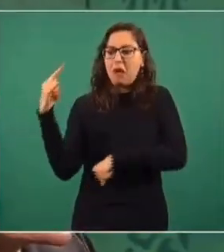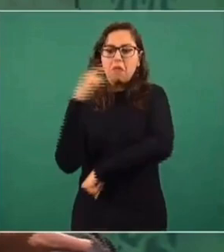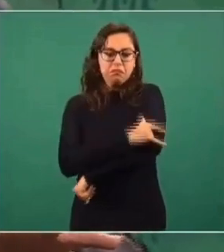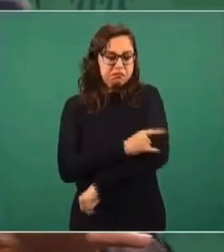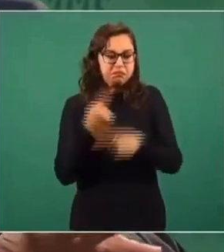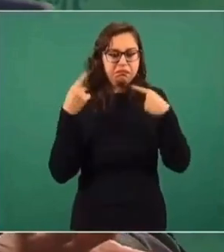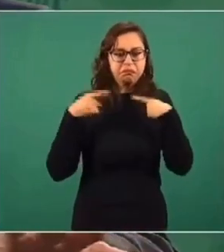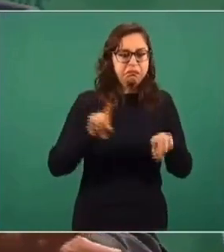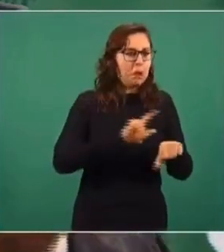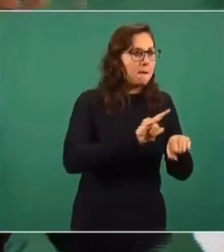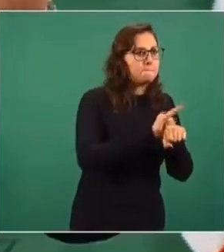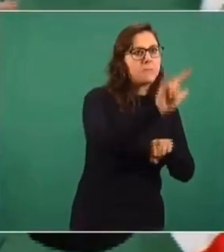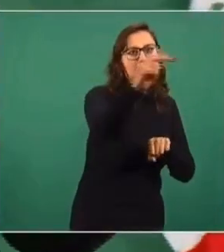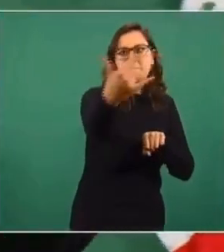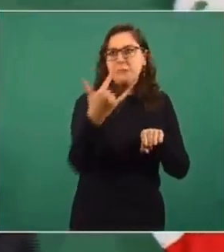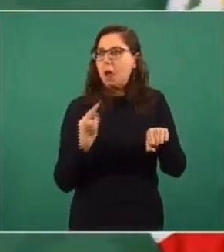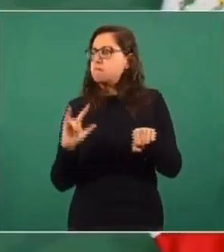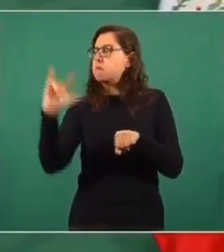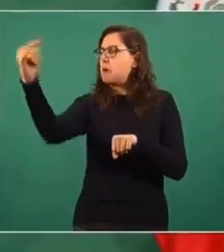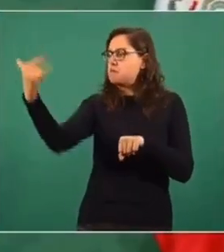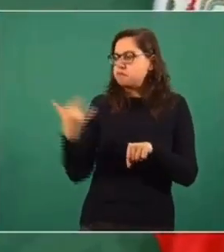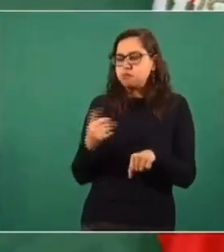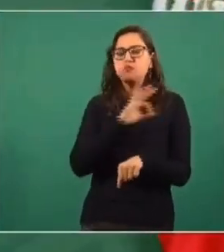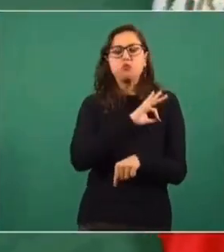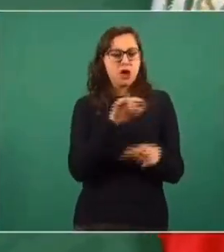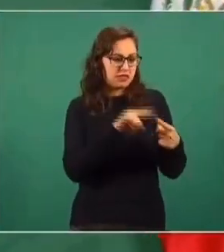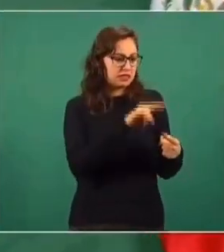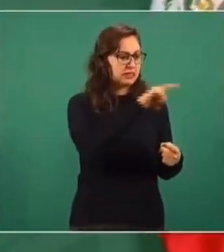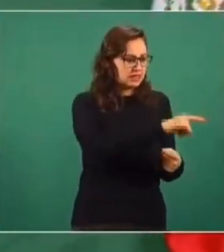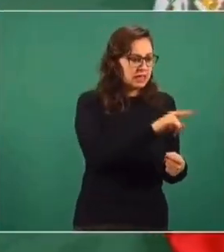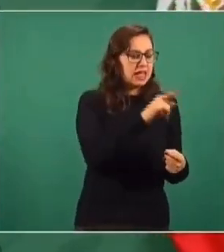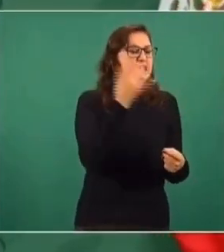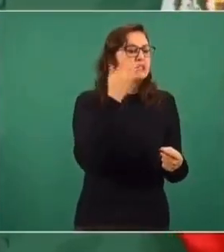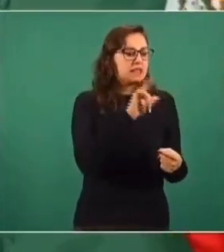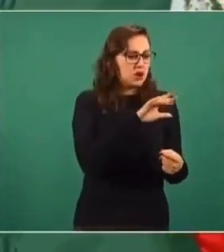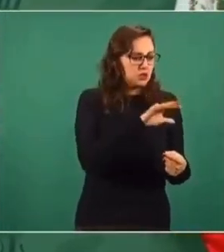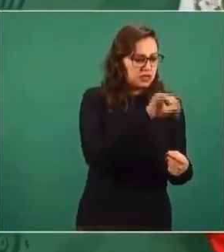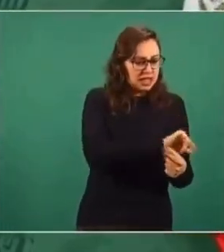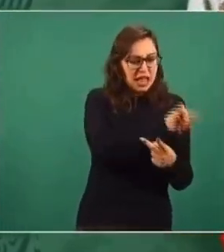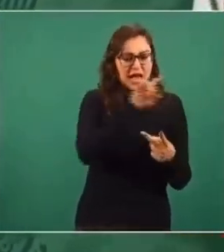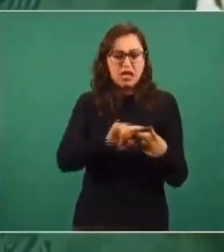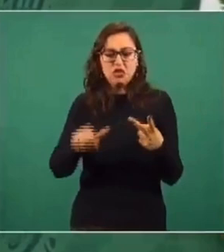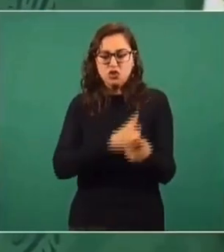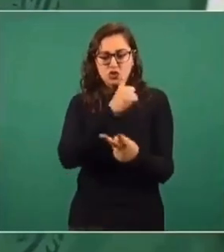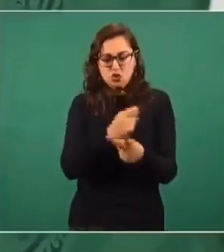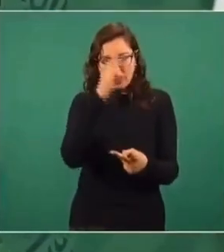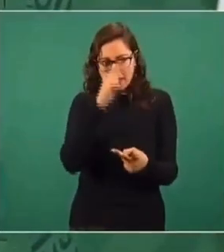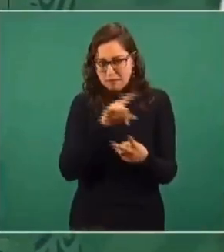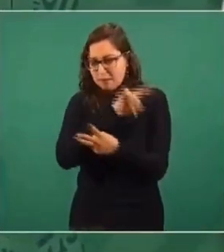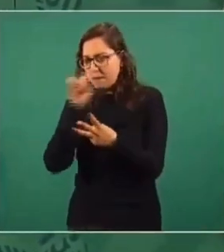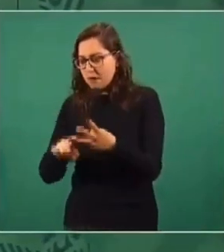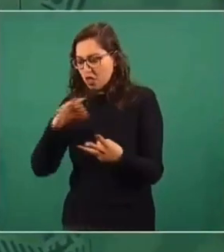el Felipe Ángeles, el aeropuerto de la ciudad y el de Toluca,